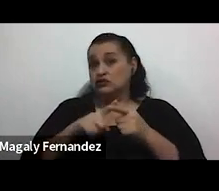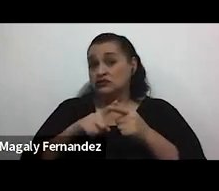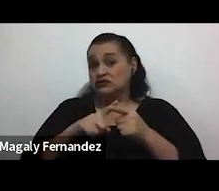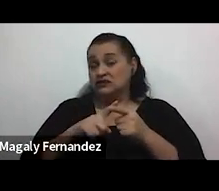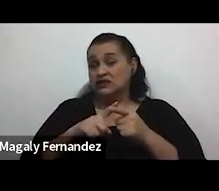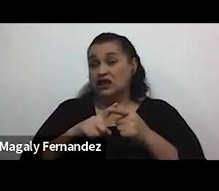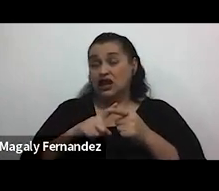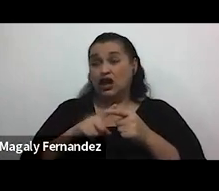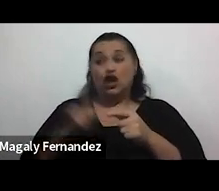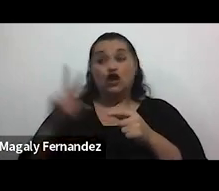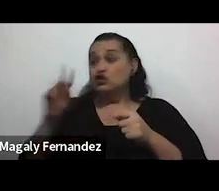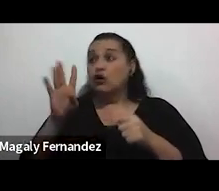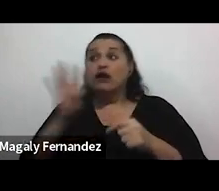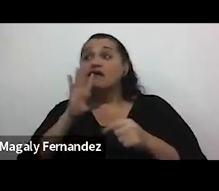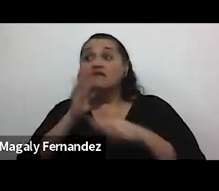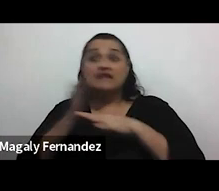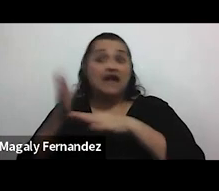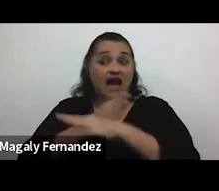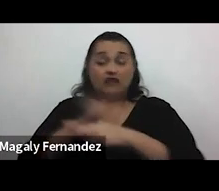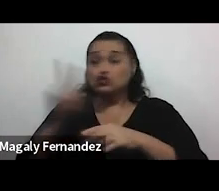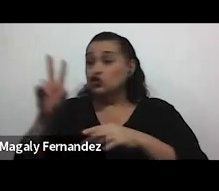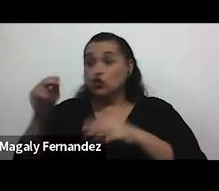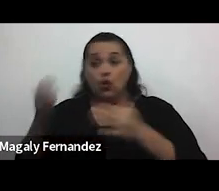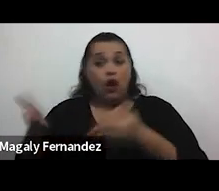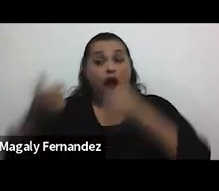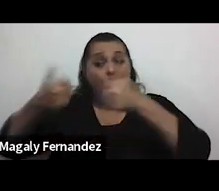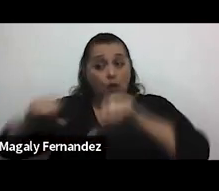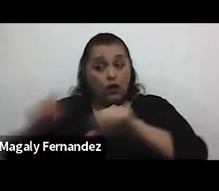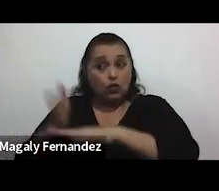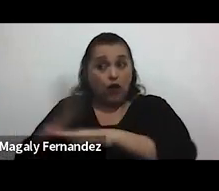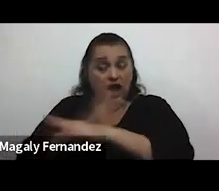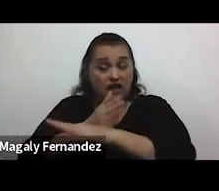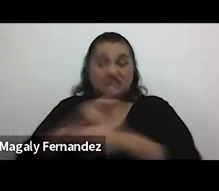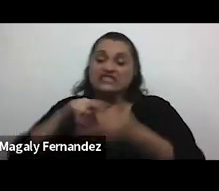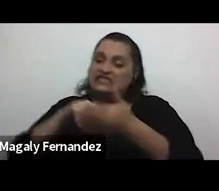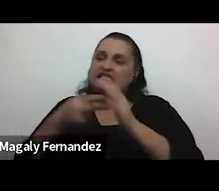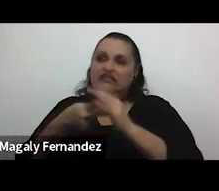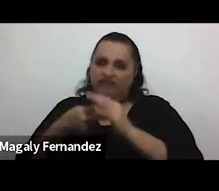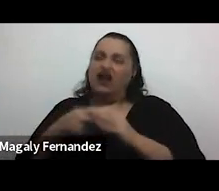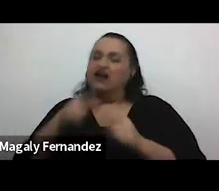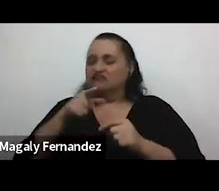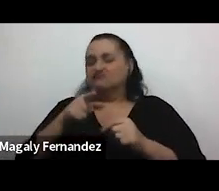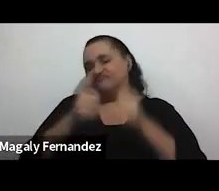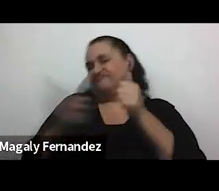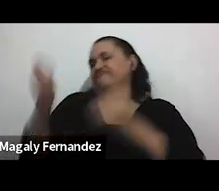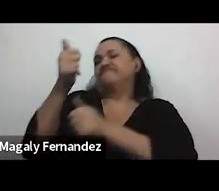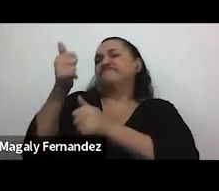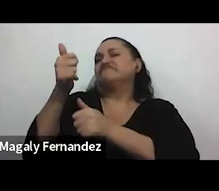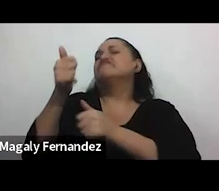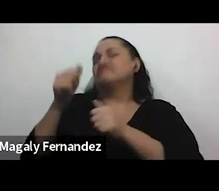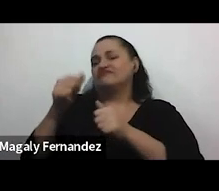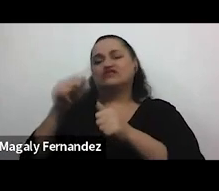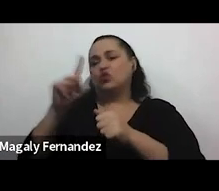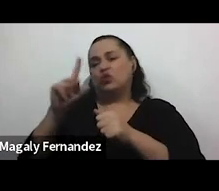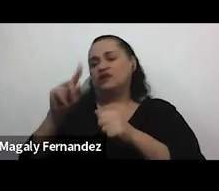no es algo conversado cuando no es un acuerdo compartido evidentemente nos habla de que no es parte de una relación